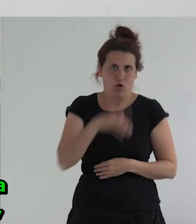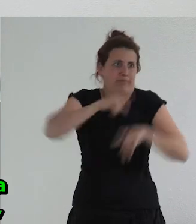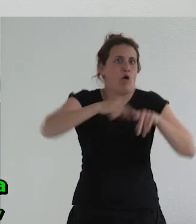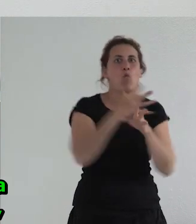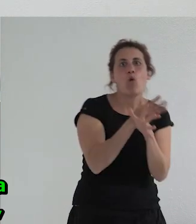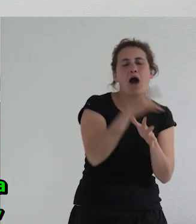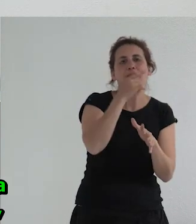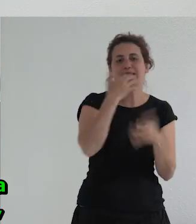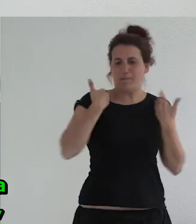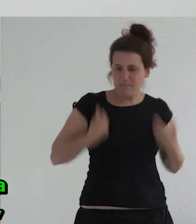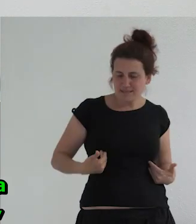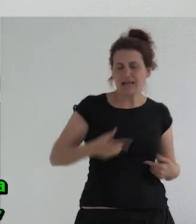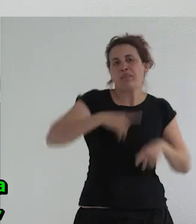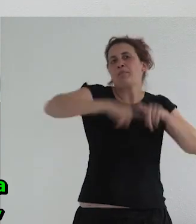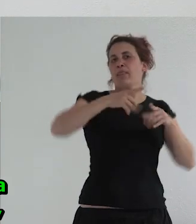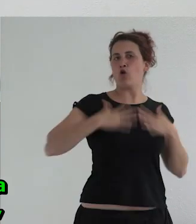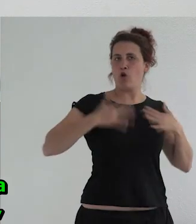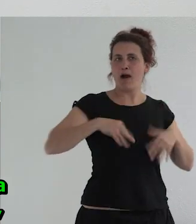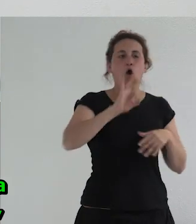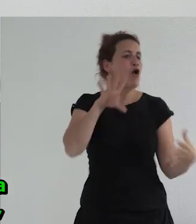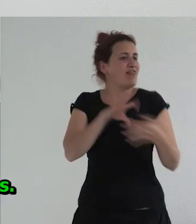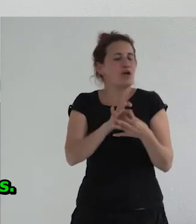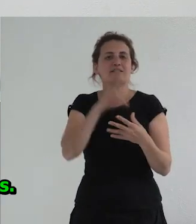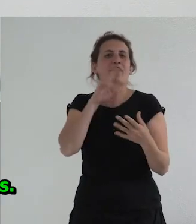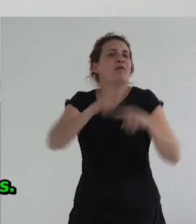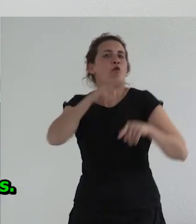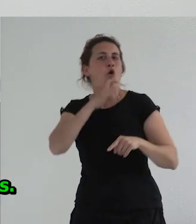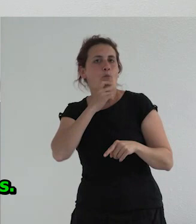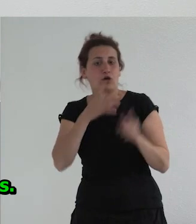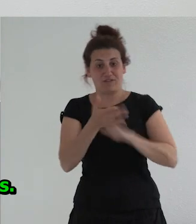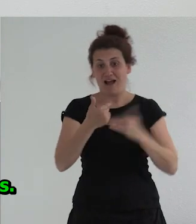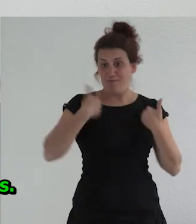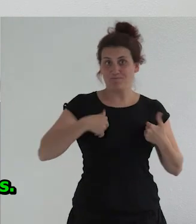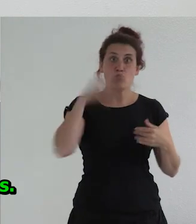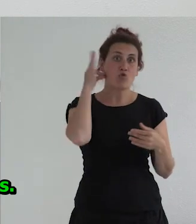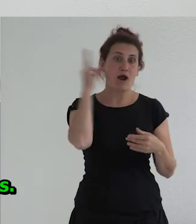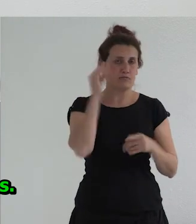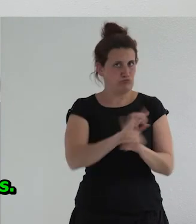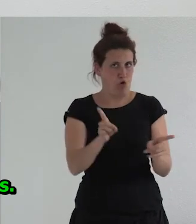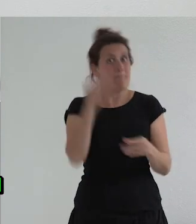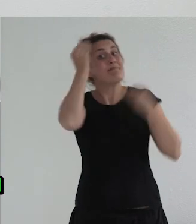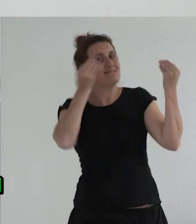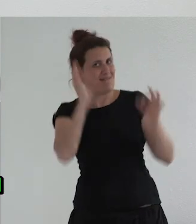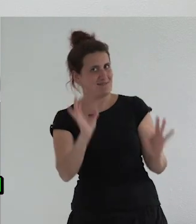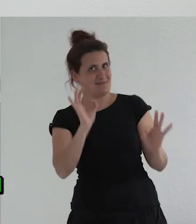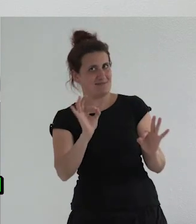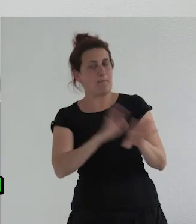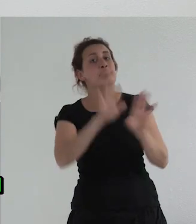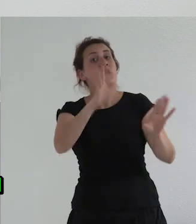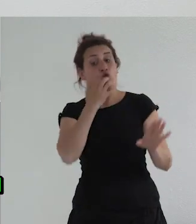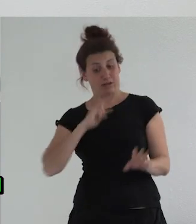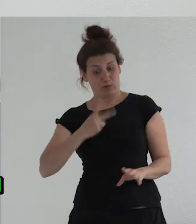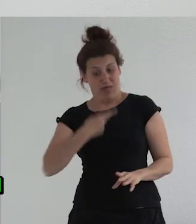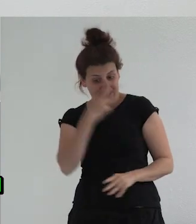forma querer vestirse con según qué ropa o querer relacionarse según qué forma no era una propiedad de las mujeres pensaba pero con la